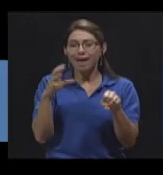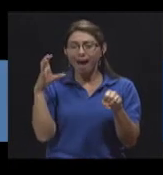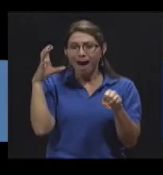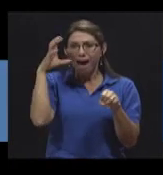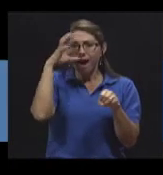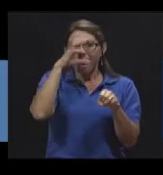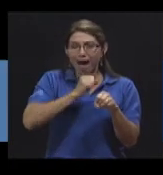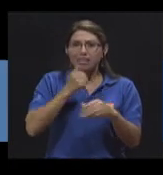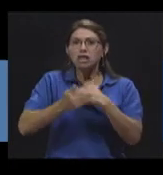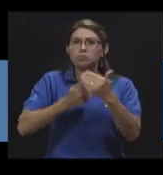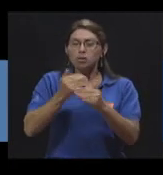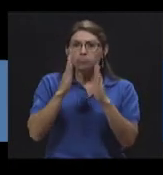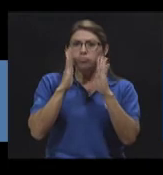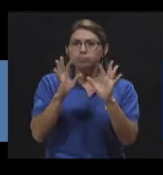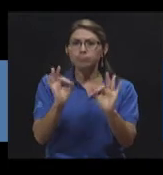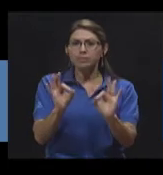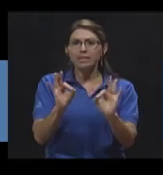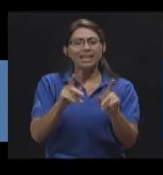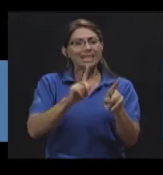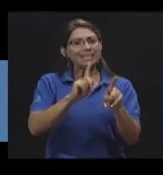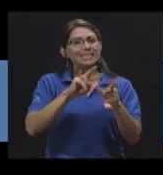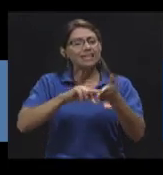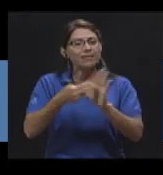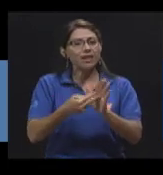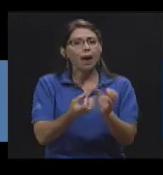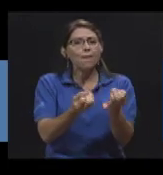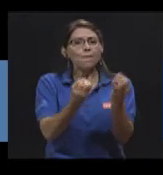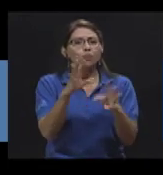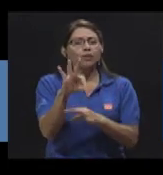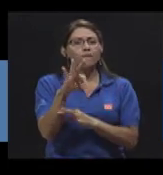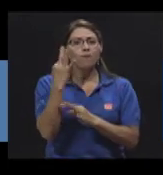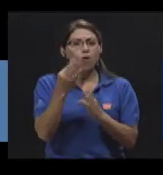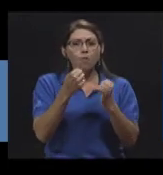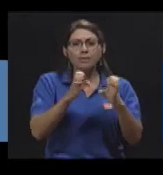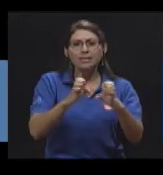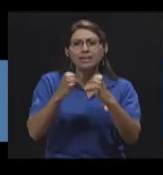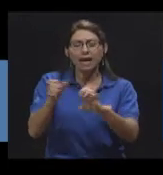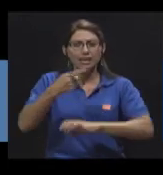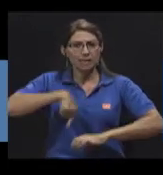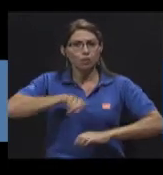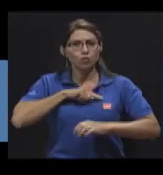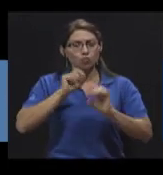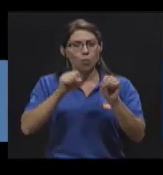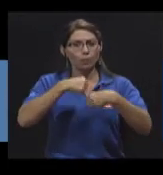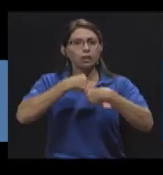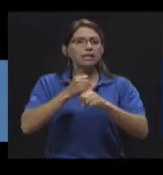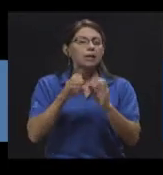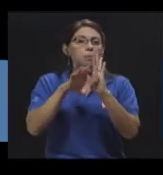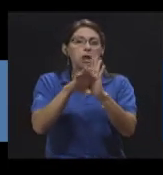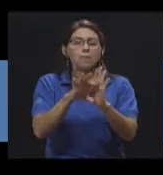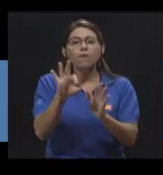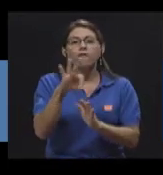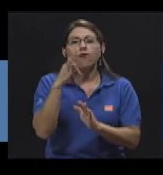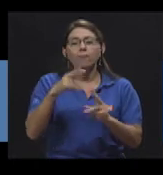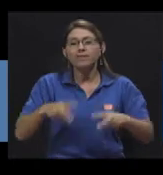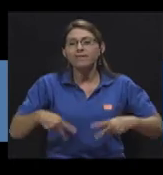antes Que significa que hay muchísimas acciones estratégicas que nosotros podríamos hacer en términos de estilos de vida saludable